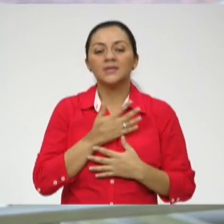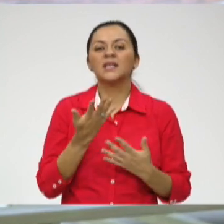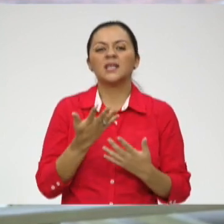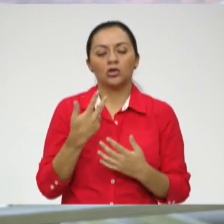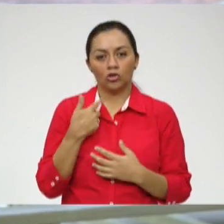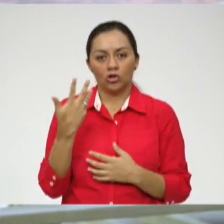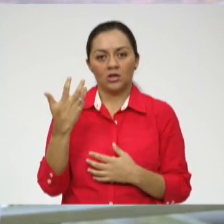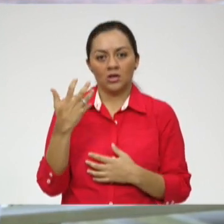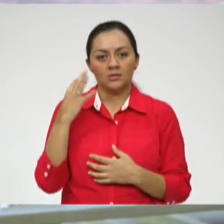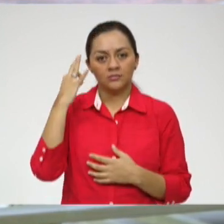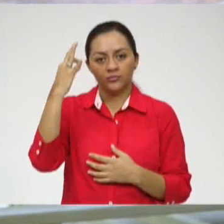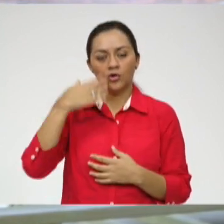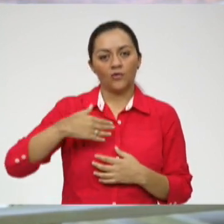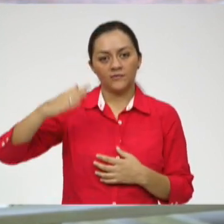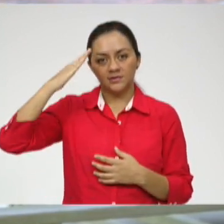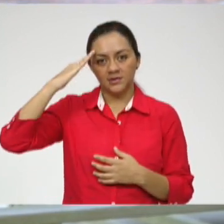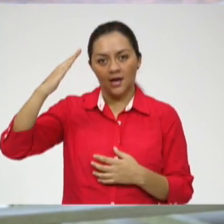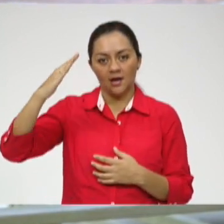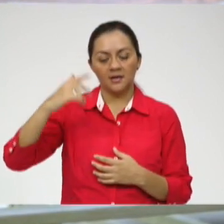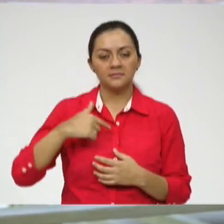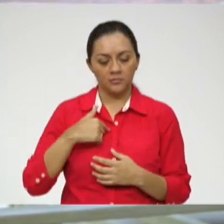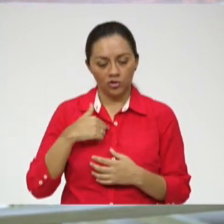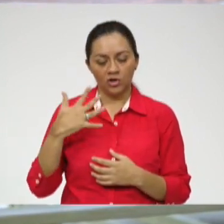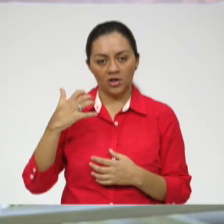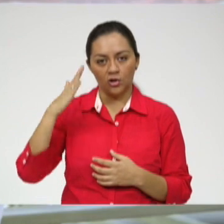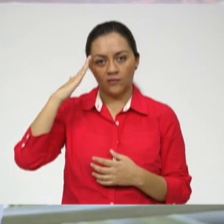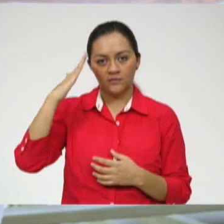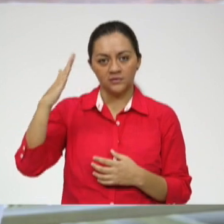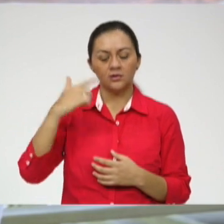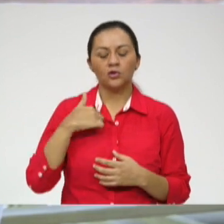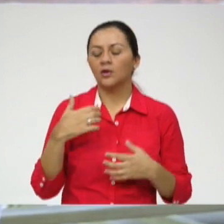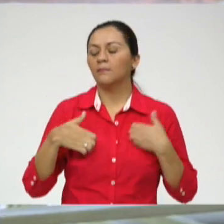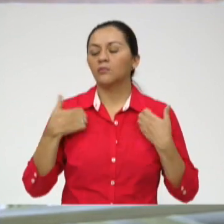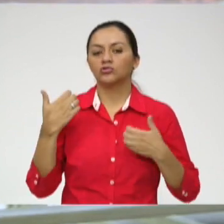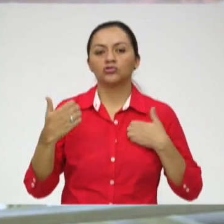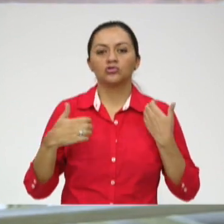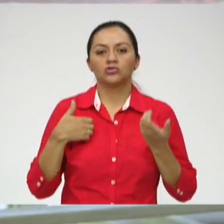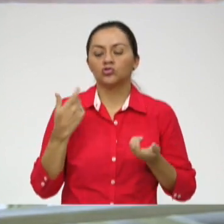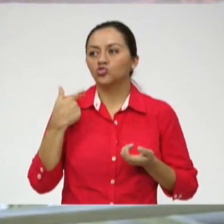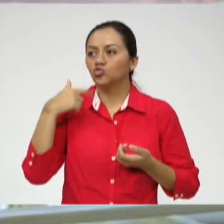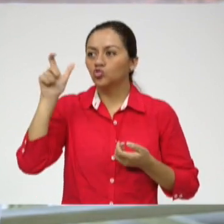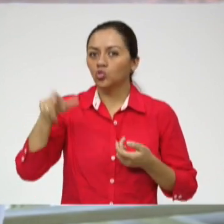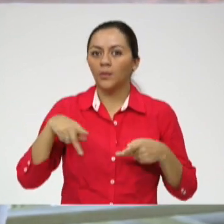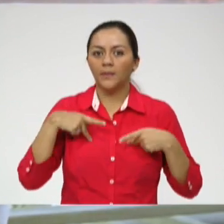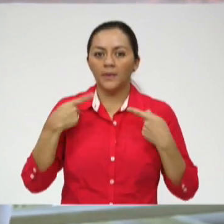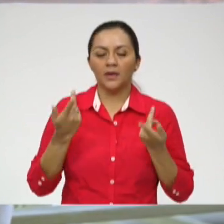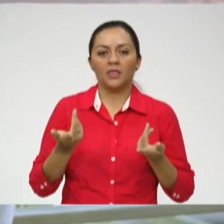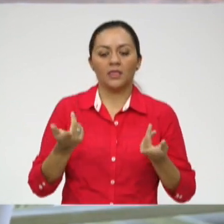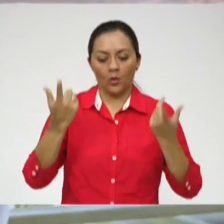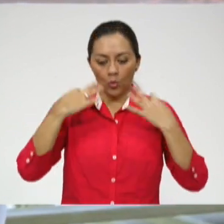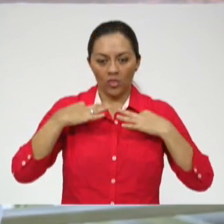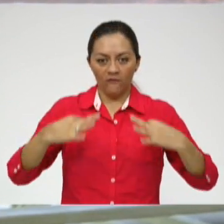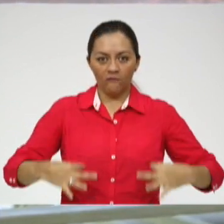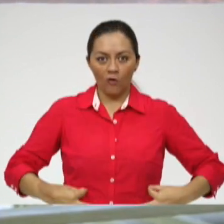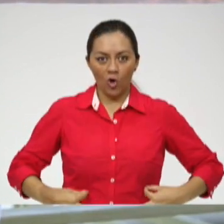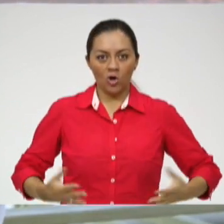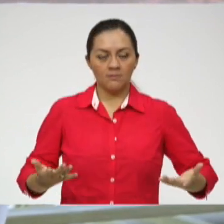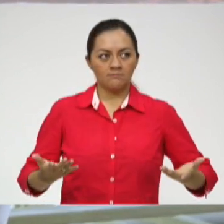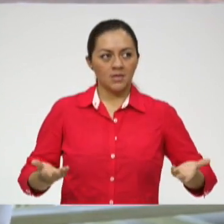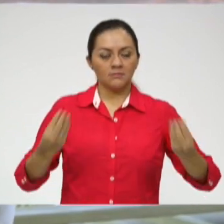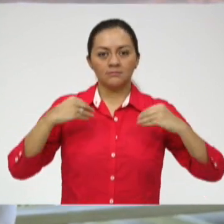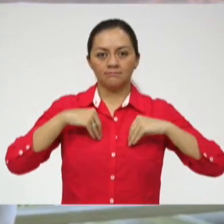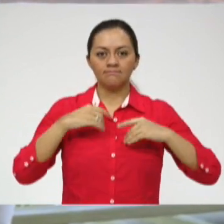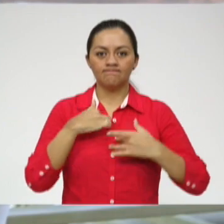ser un oficial, ya que desde pequeña me emocionó mucho ese estilo de vida, el llevar un uniforme y